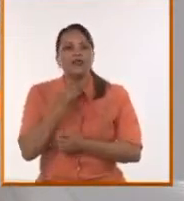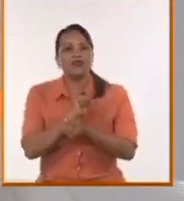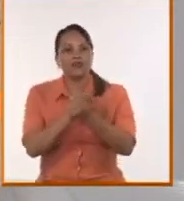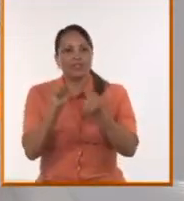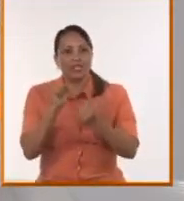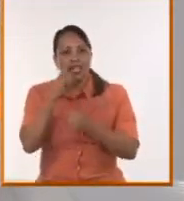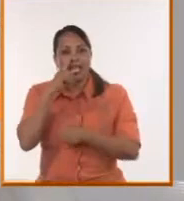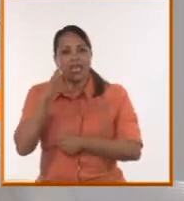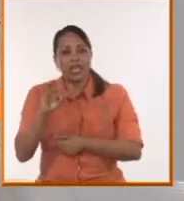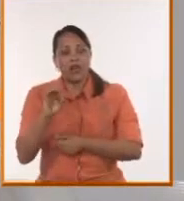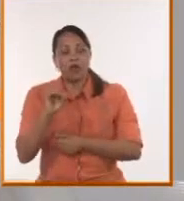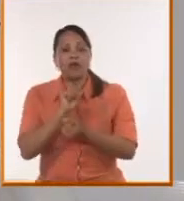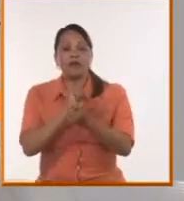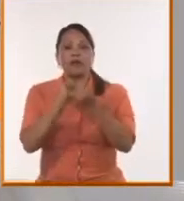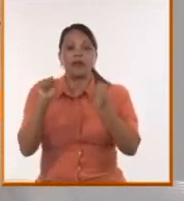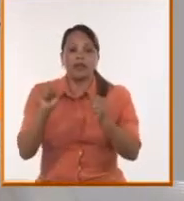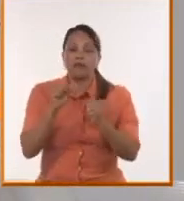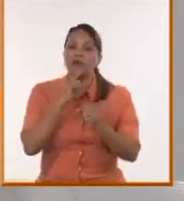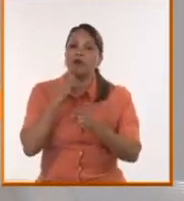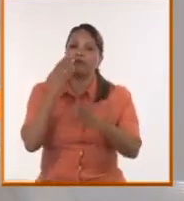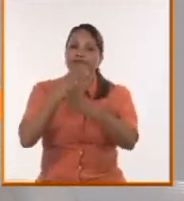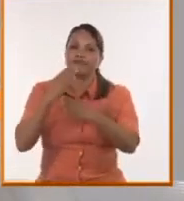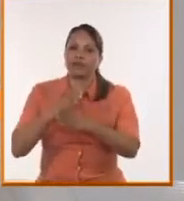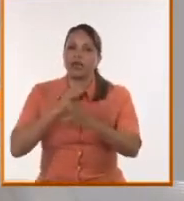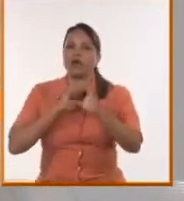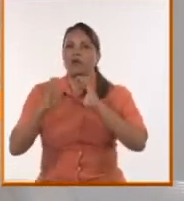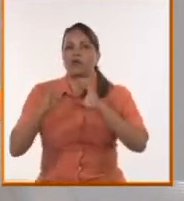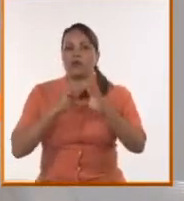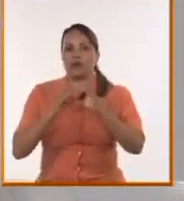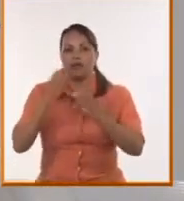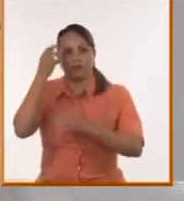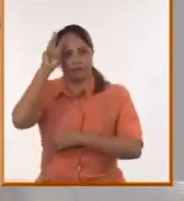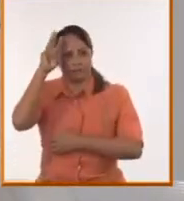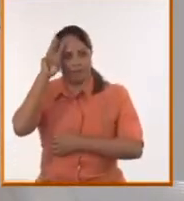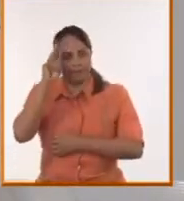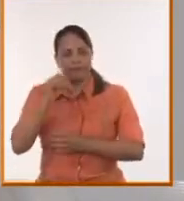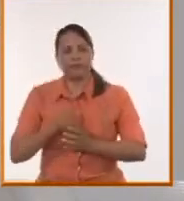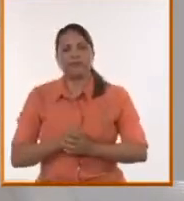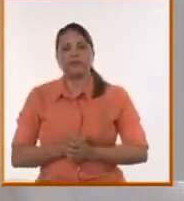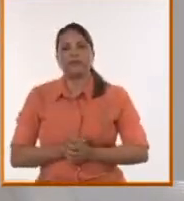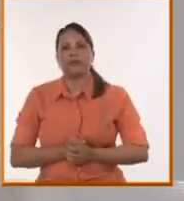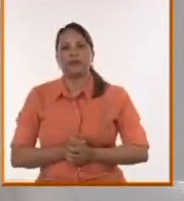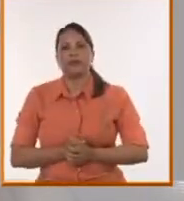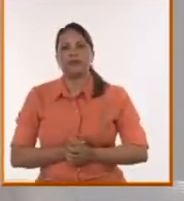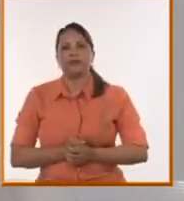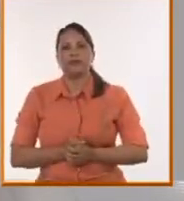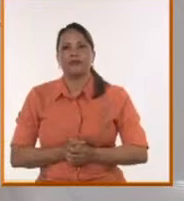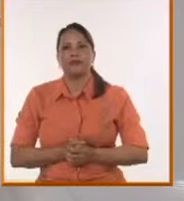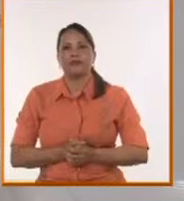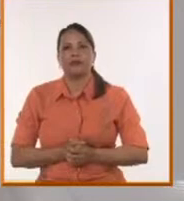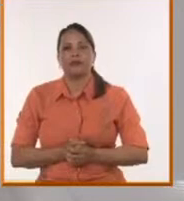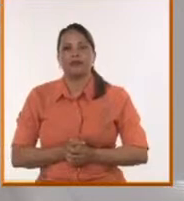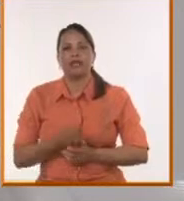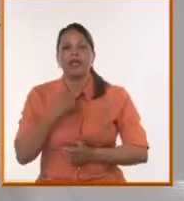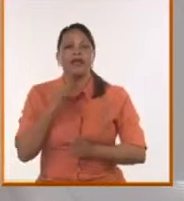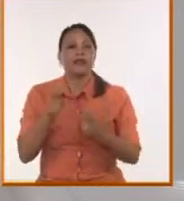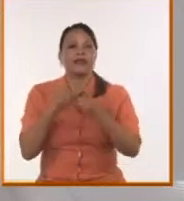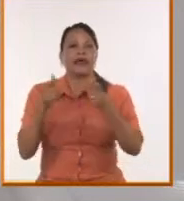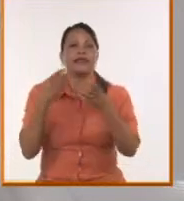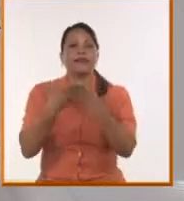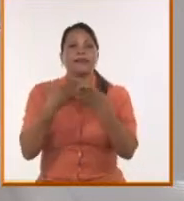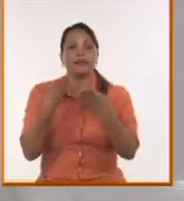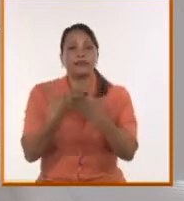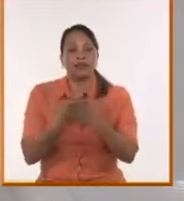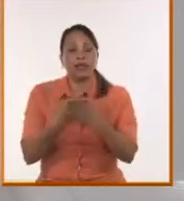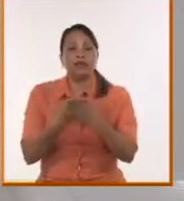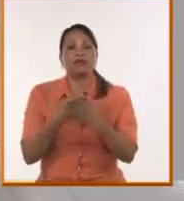directamente la forma de hacer comunicación en mi país. Esto es dando licitaciones de forma irregular a grandes empresarios que adquirieron el